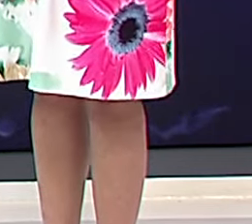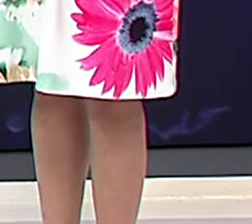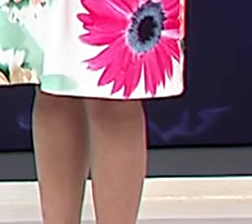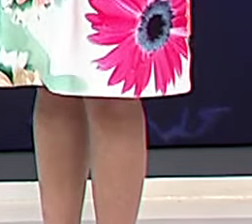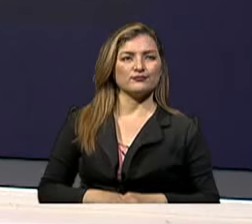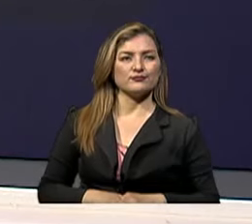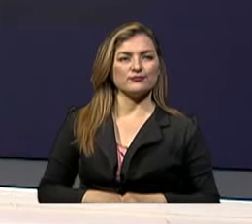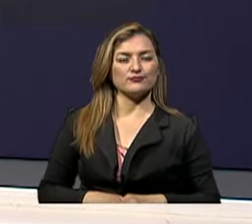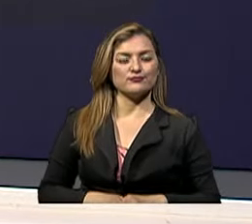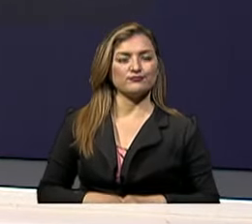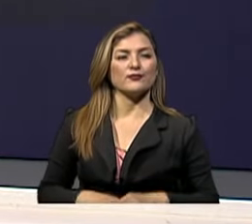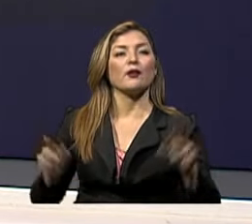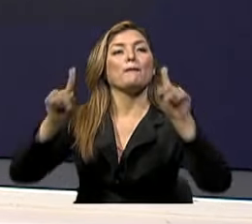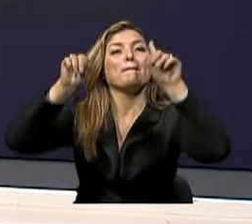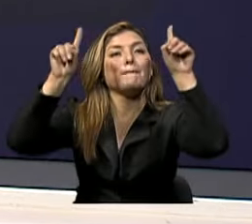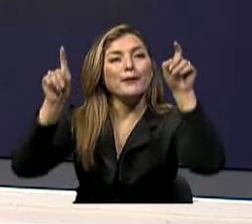activo?